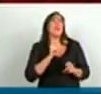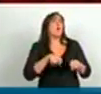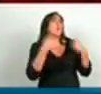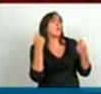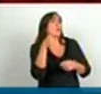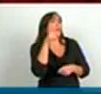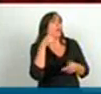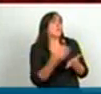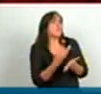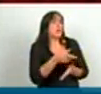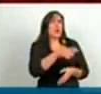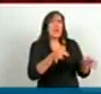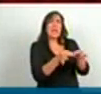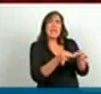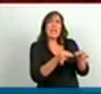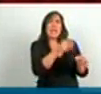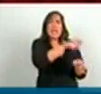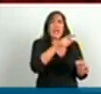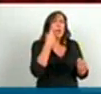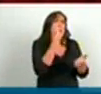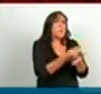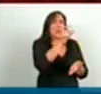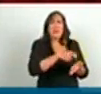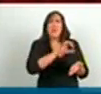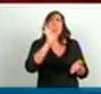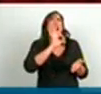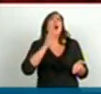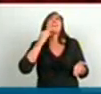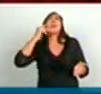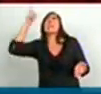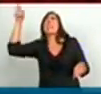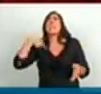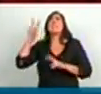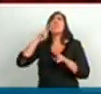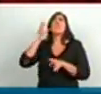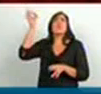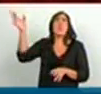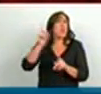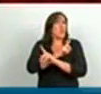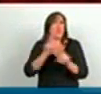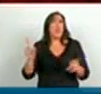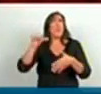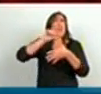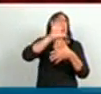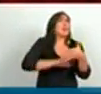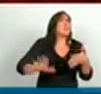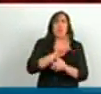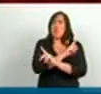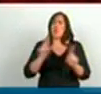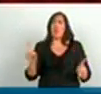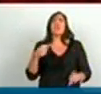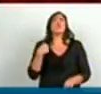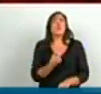de los isleños, ni la de los no isleños, ni la de los ingleses, ni la de los latinoamericanos, ni de nadie.